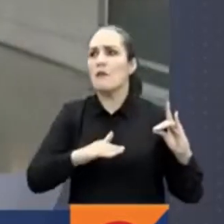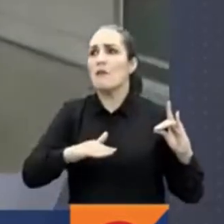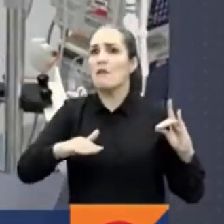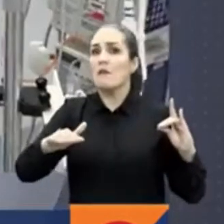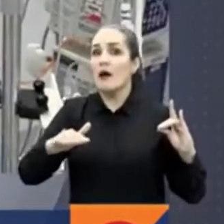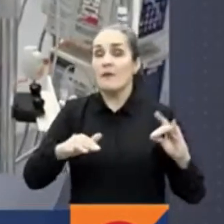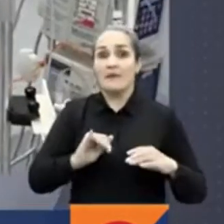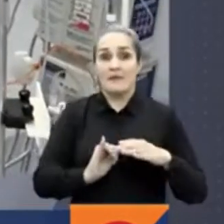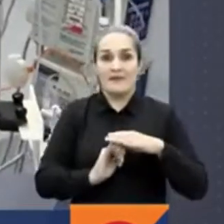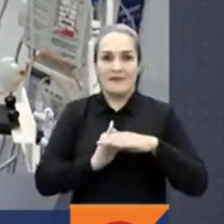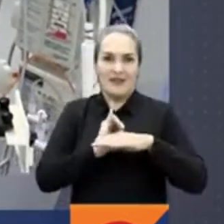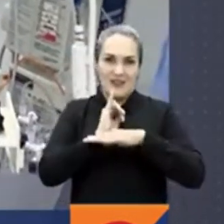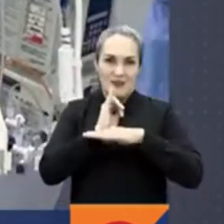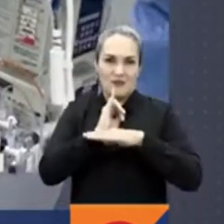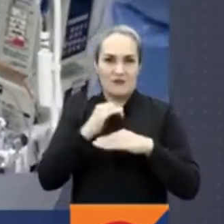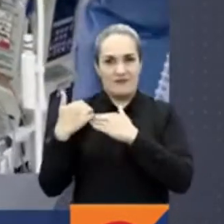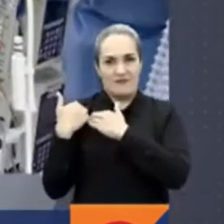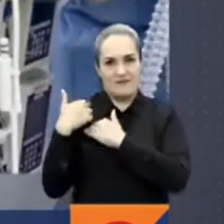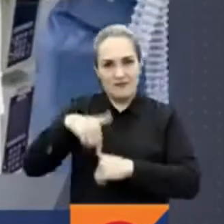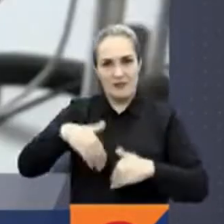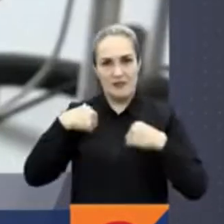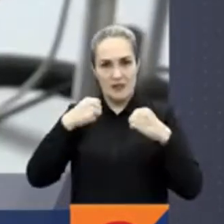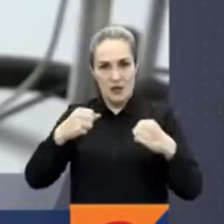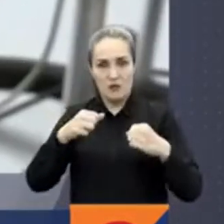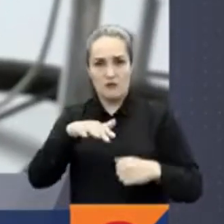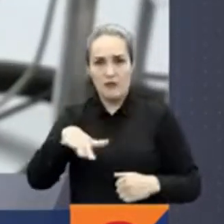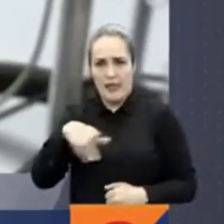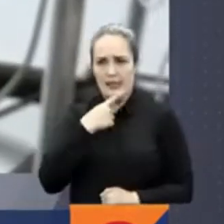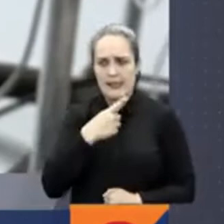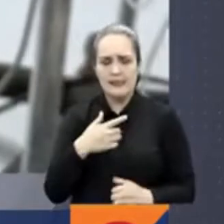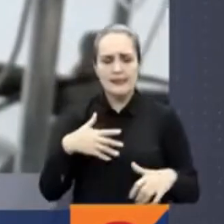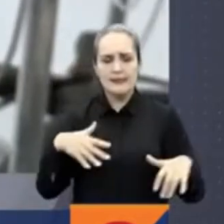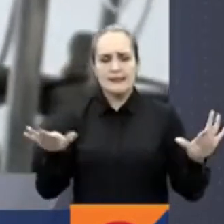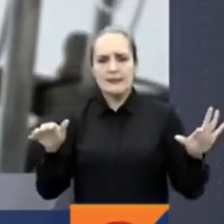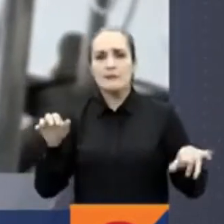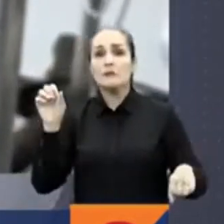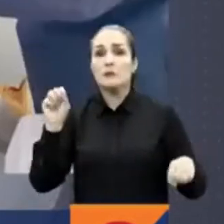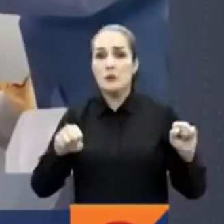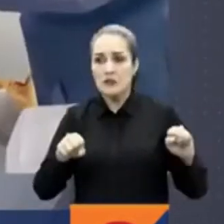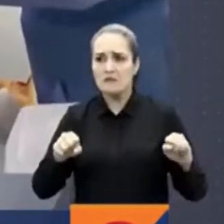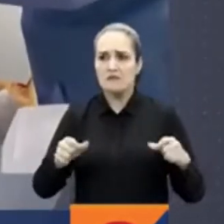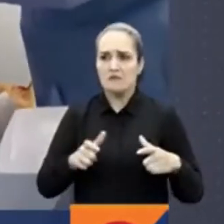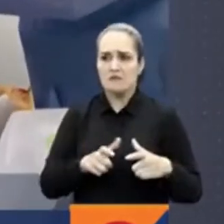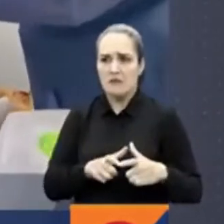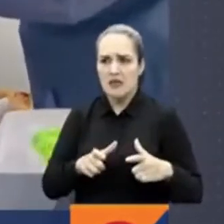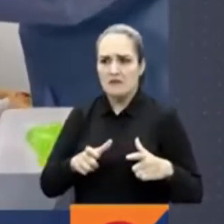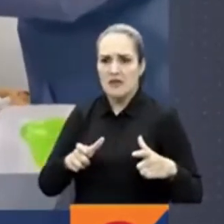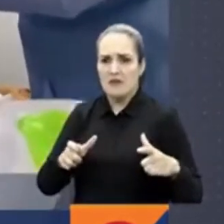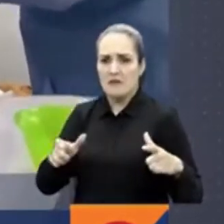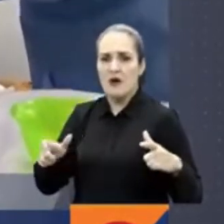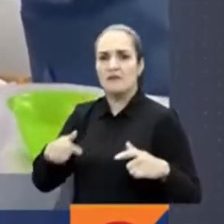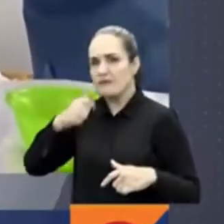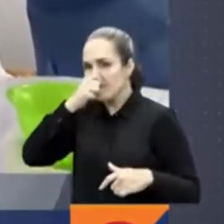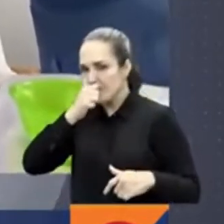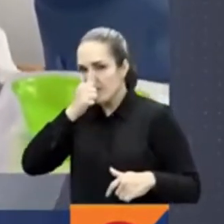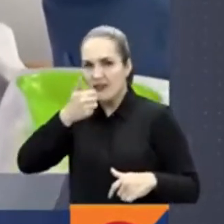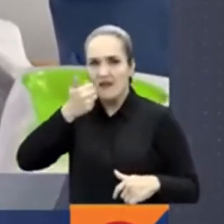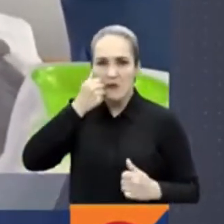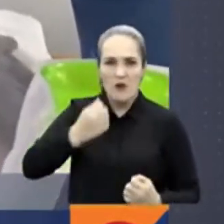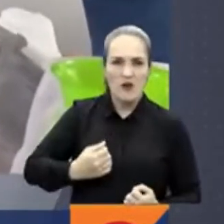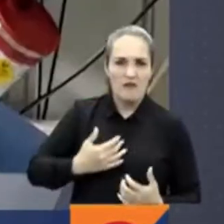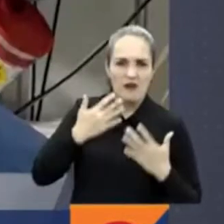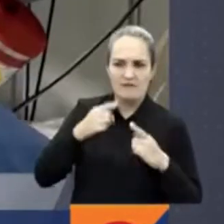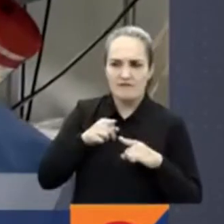Carlos Iván Heredia, señaló que la presión en estos servicios se viene presentando en virtud de las infecciones respiratorias